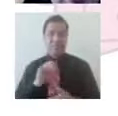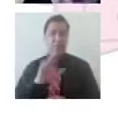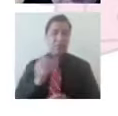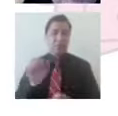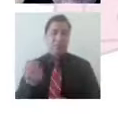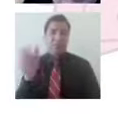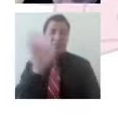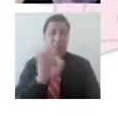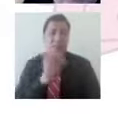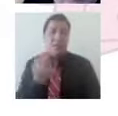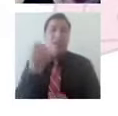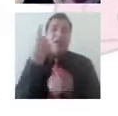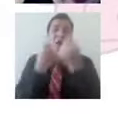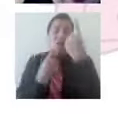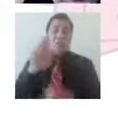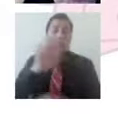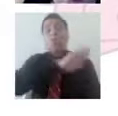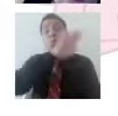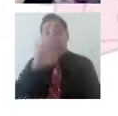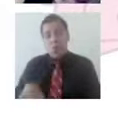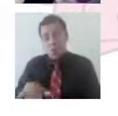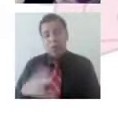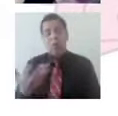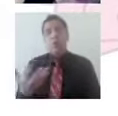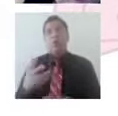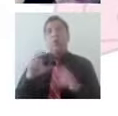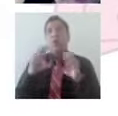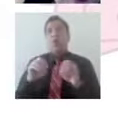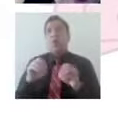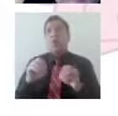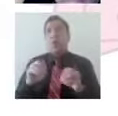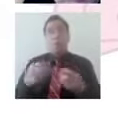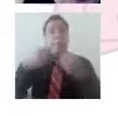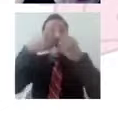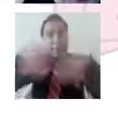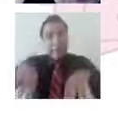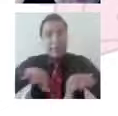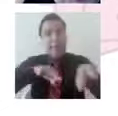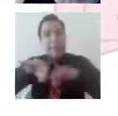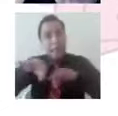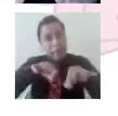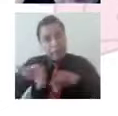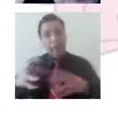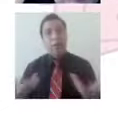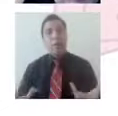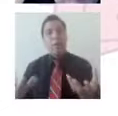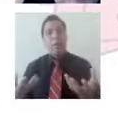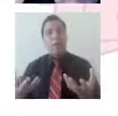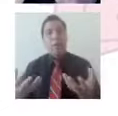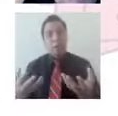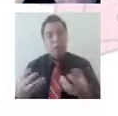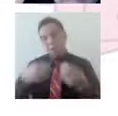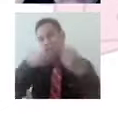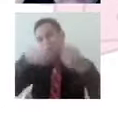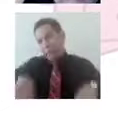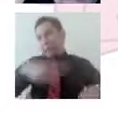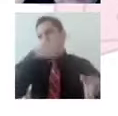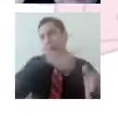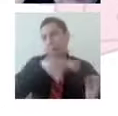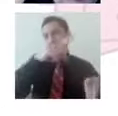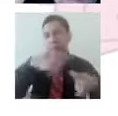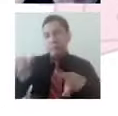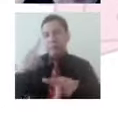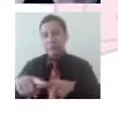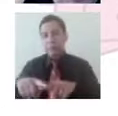físicas, emocionales, laborales, humanas, etcétera. Y entonces esto nos da la pauta de